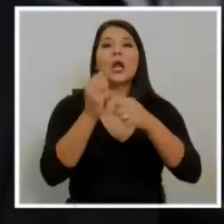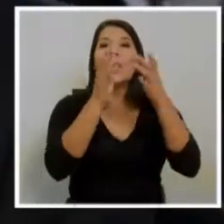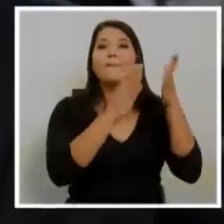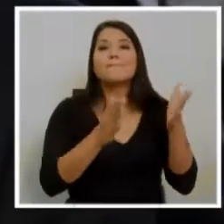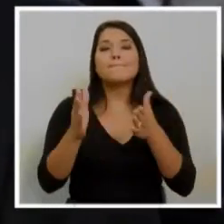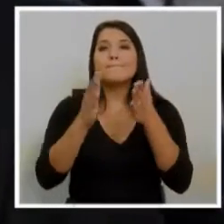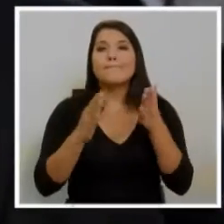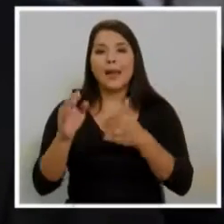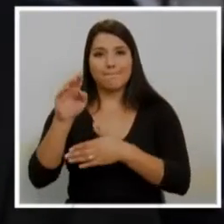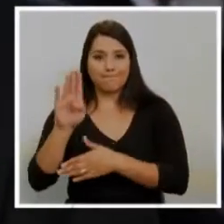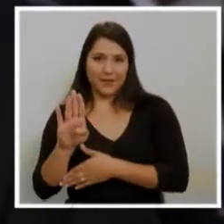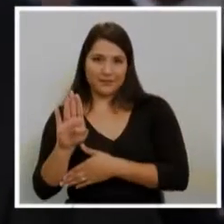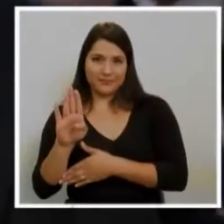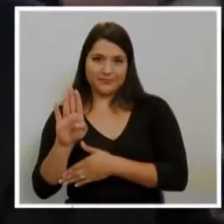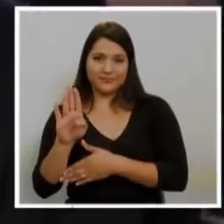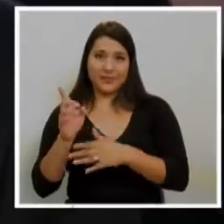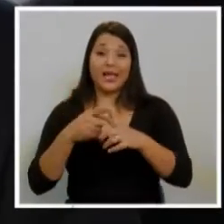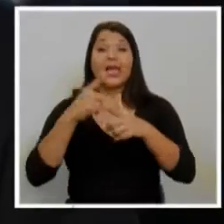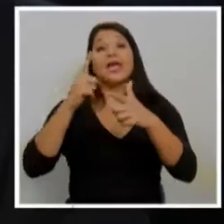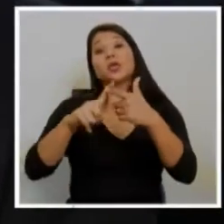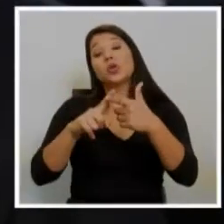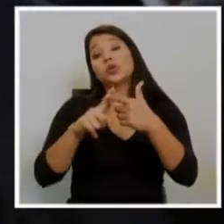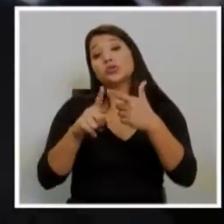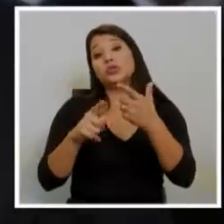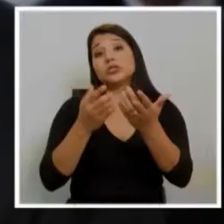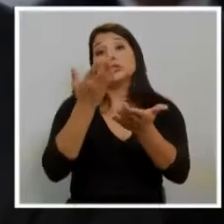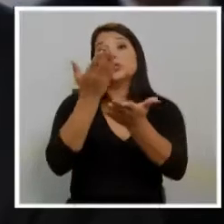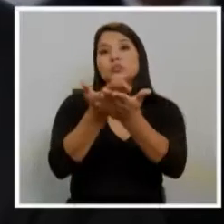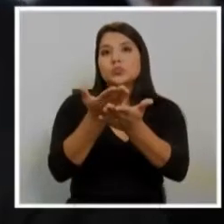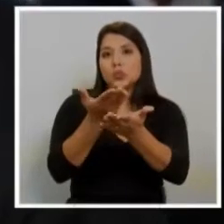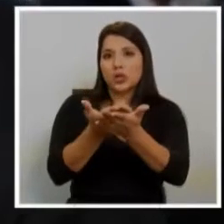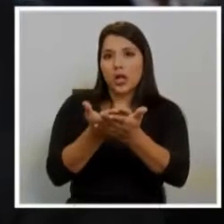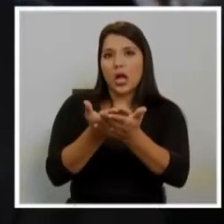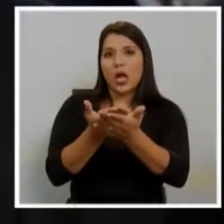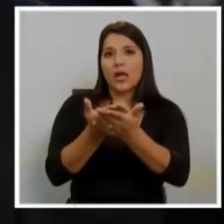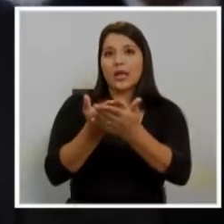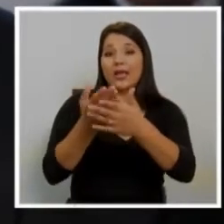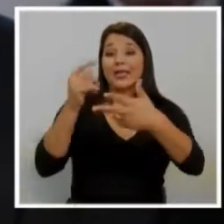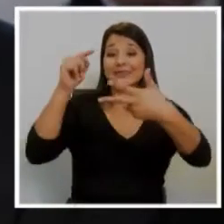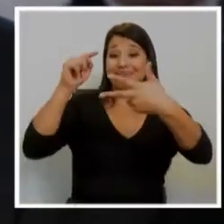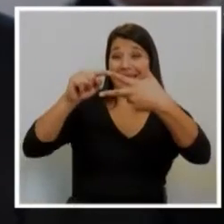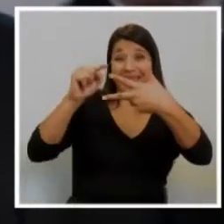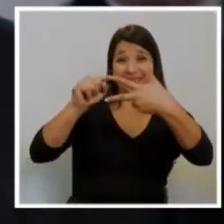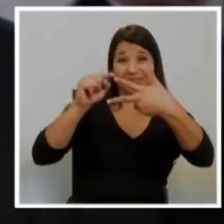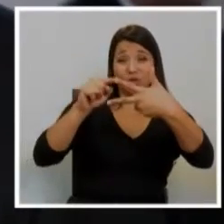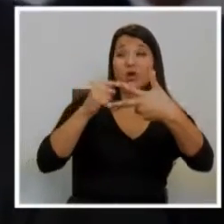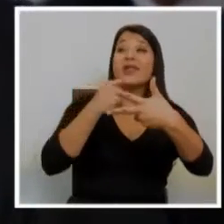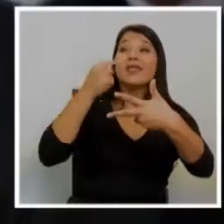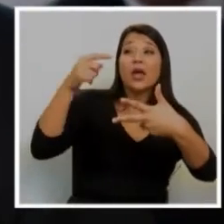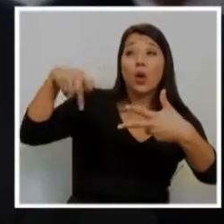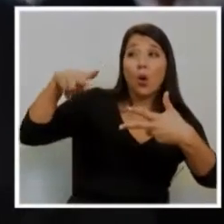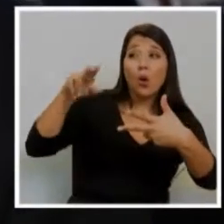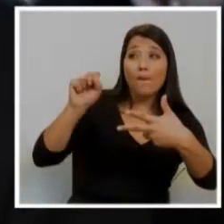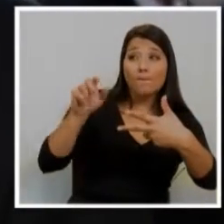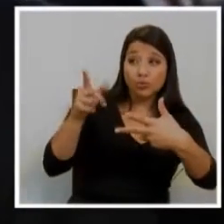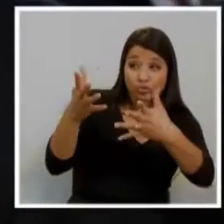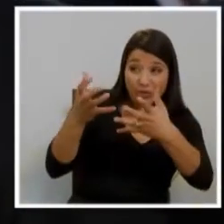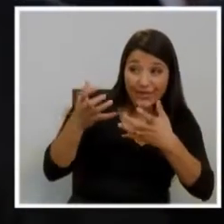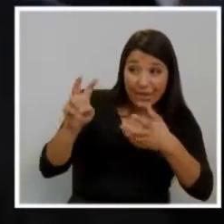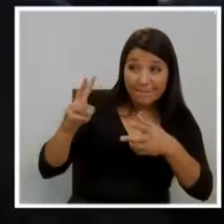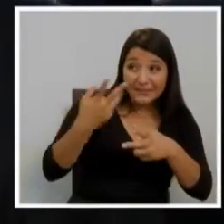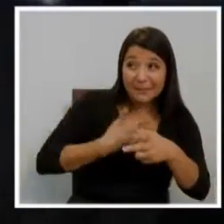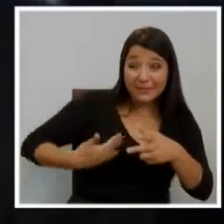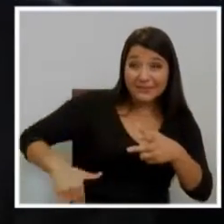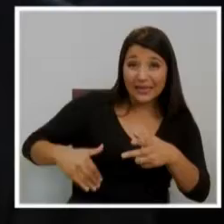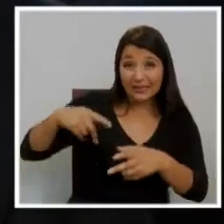sale una candidatura de la compañera Zoila Bolio. Bueno, es la única realidad, pero el PIN